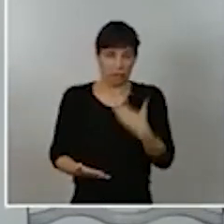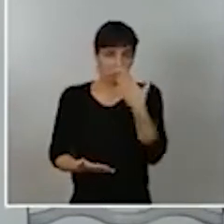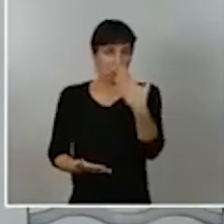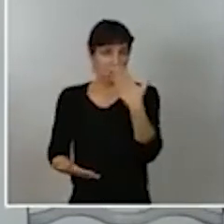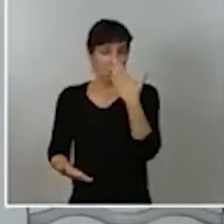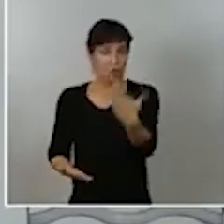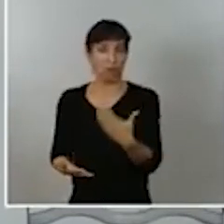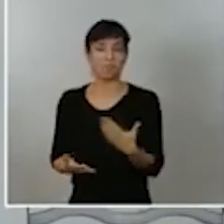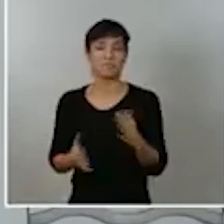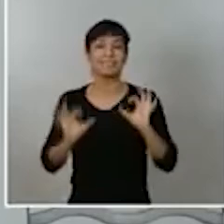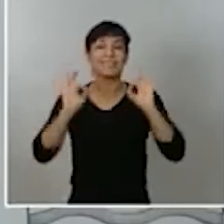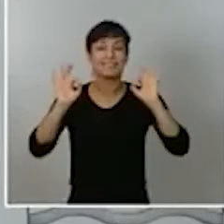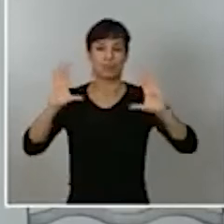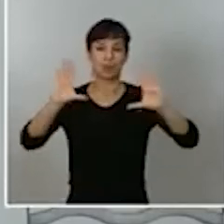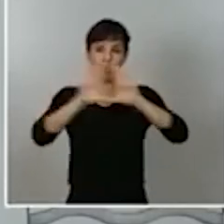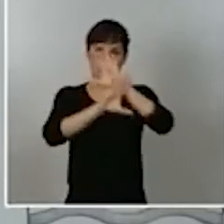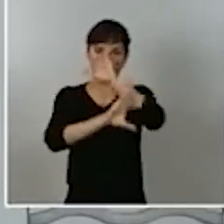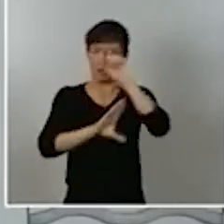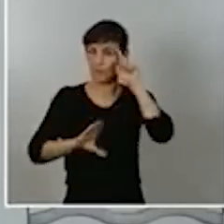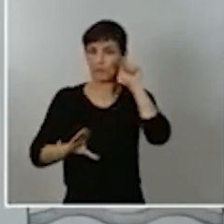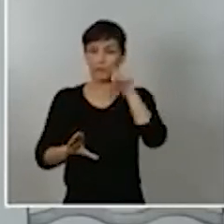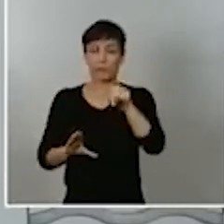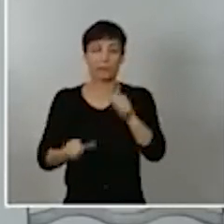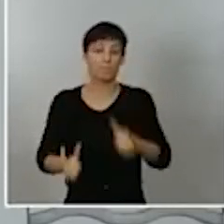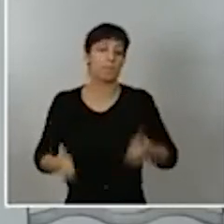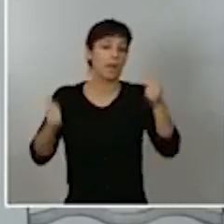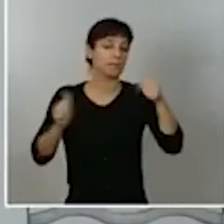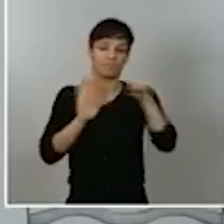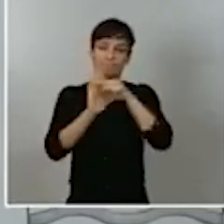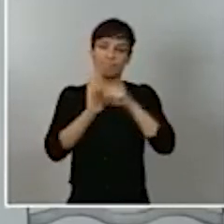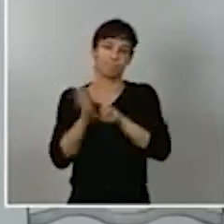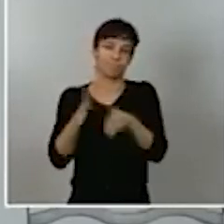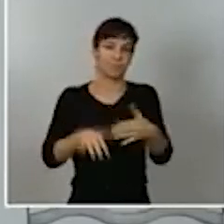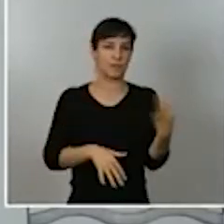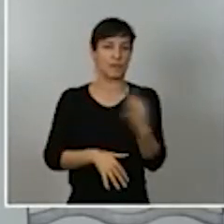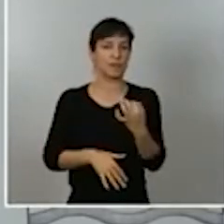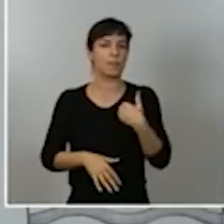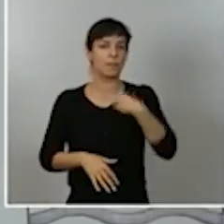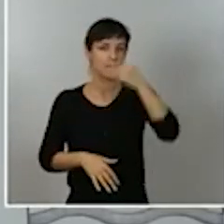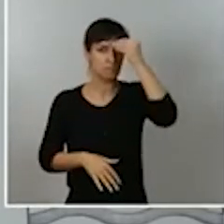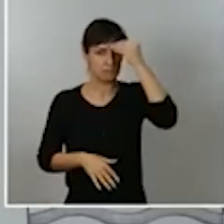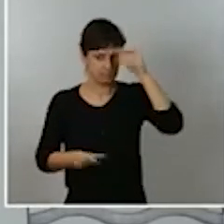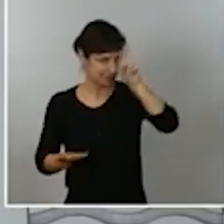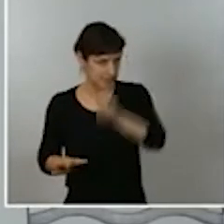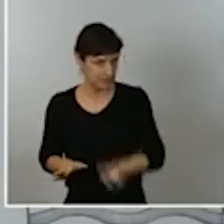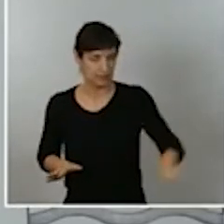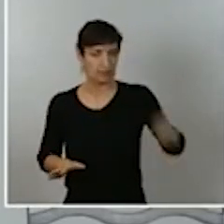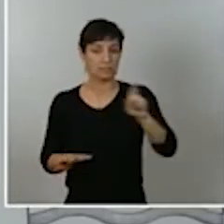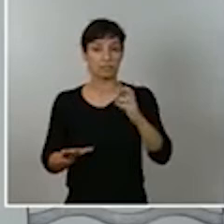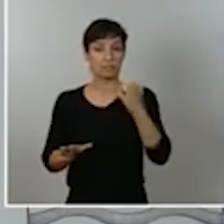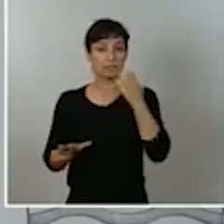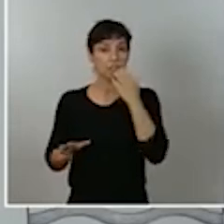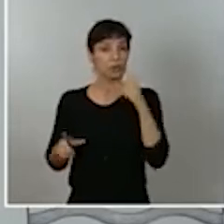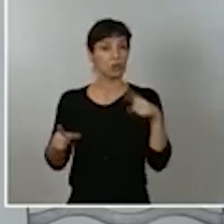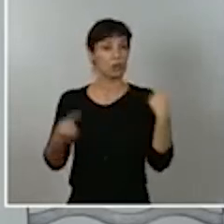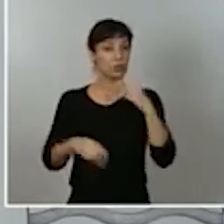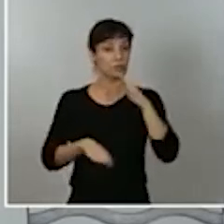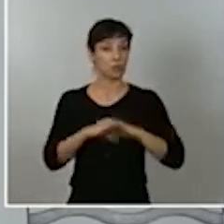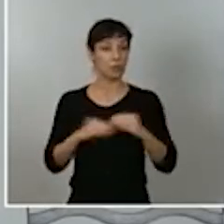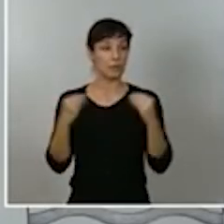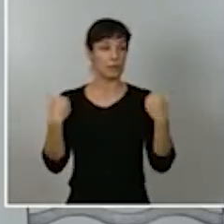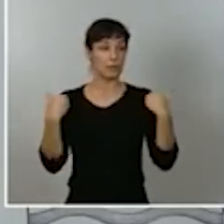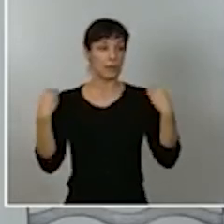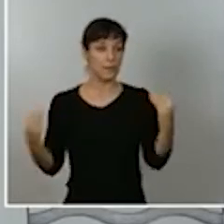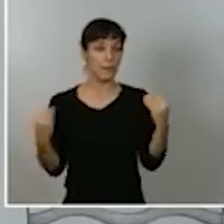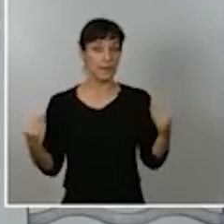en la comunidad autónoma de Madrid que obliga a tomar estas medidas pero yo pienso insisto que que si hacemos todos lo que tenemos que hacer bueno en un